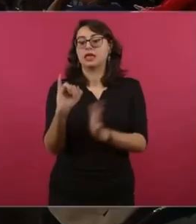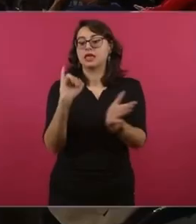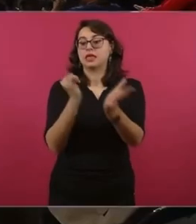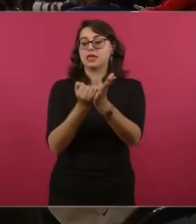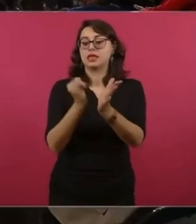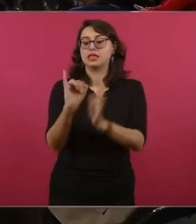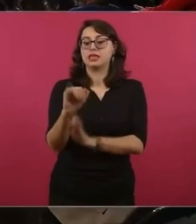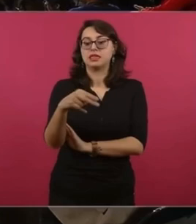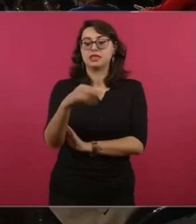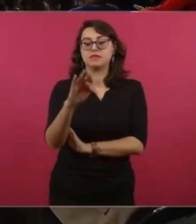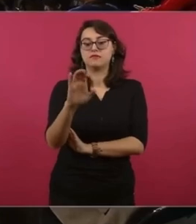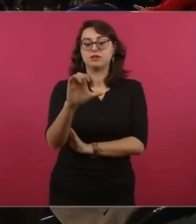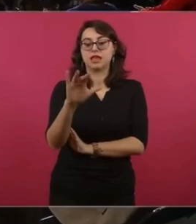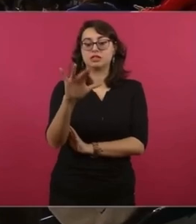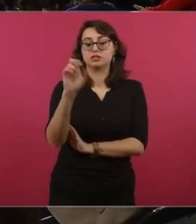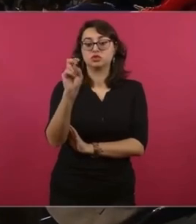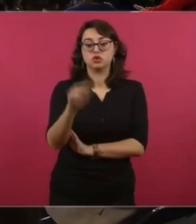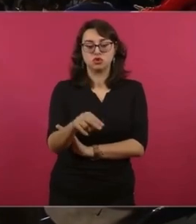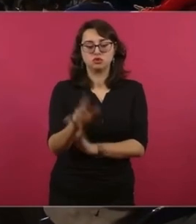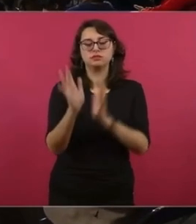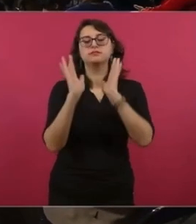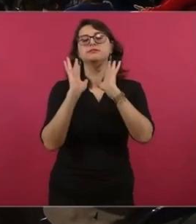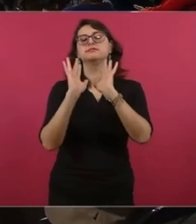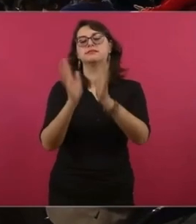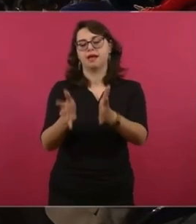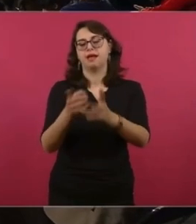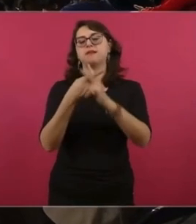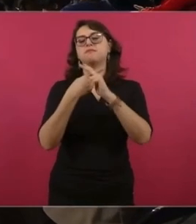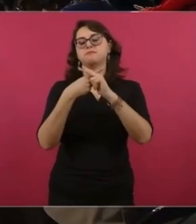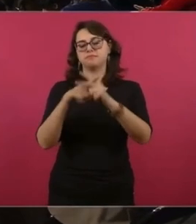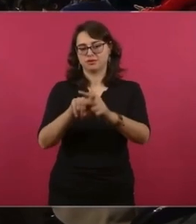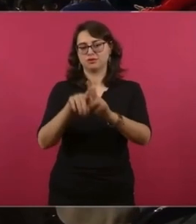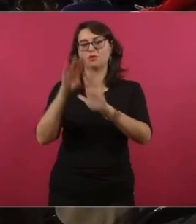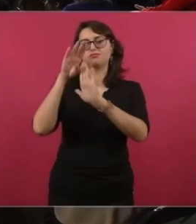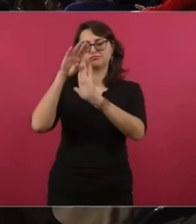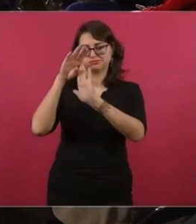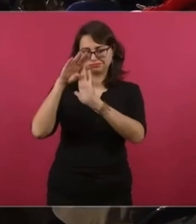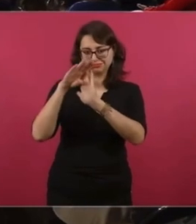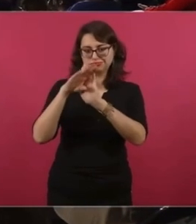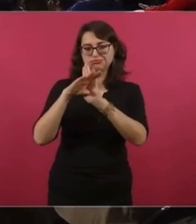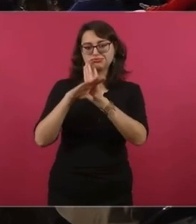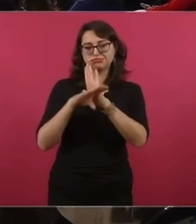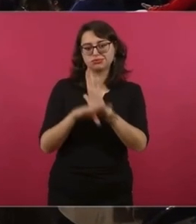miren, es buena noticia,